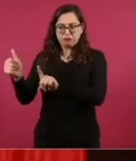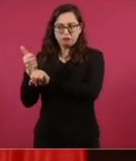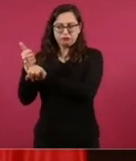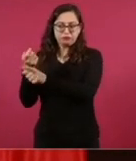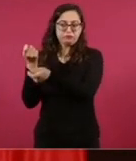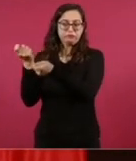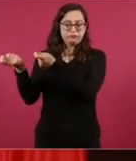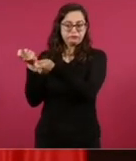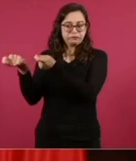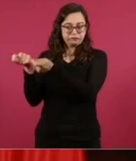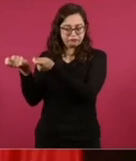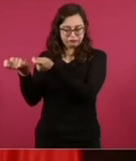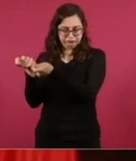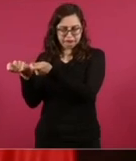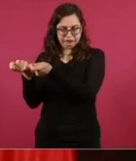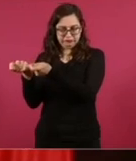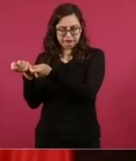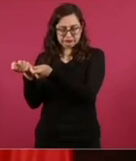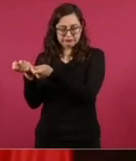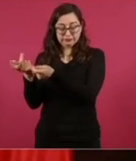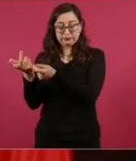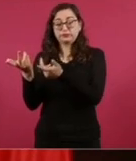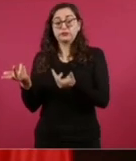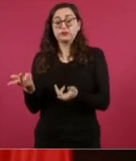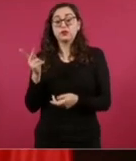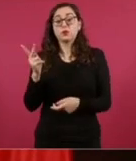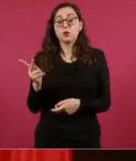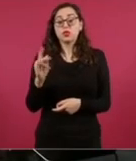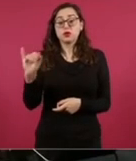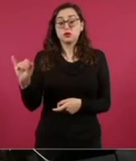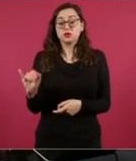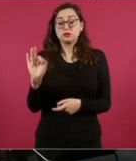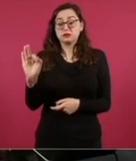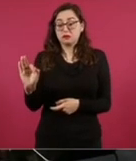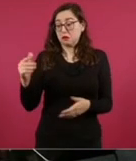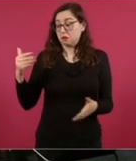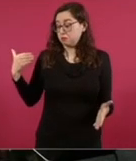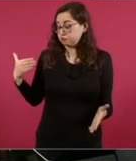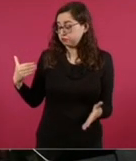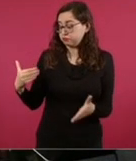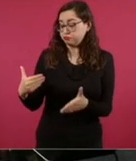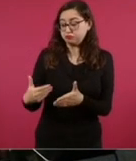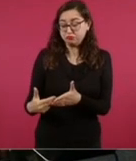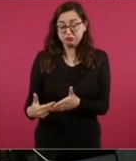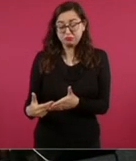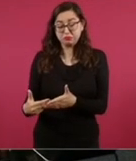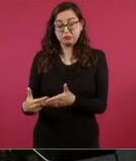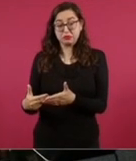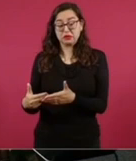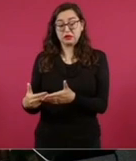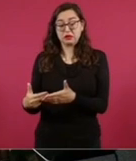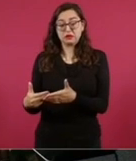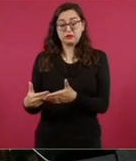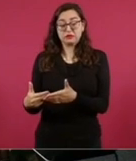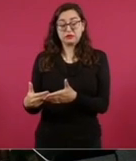Poder Judicial en los últimos tiempos en la historia moderna